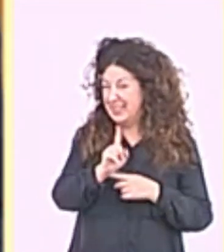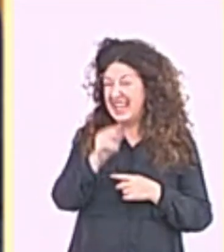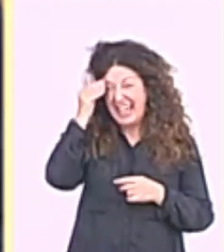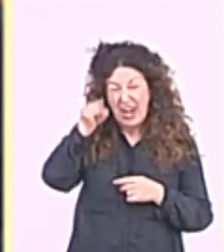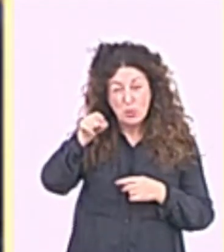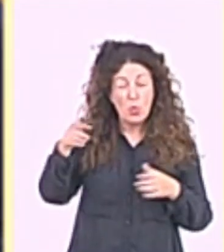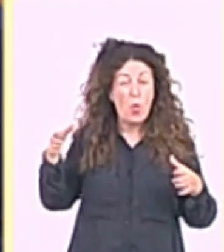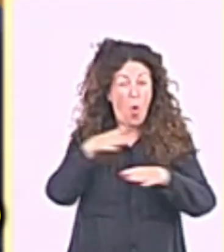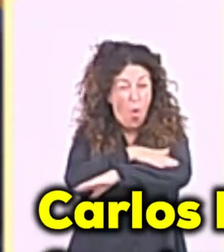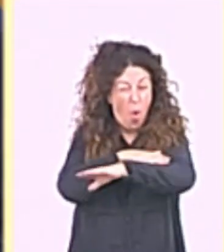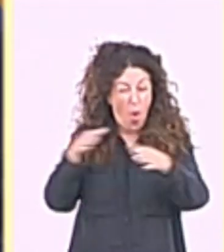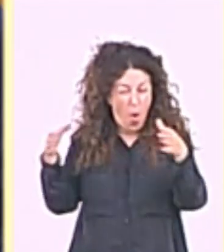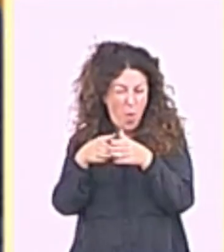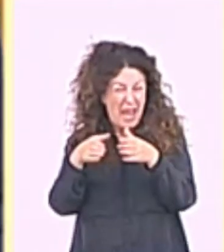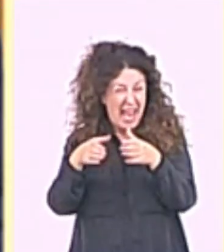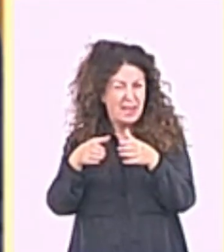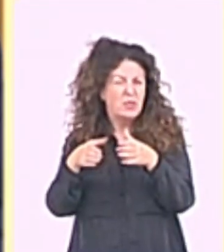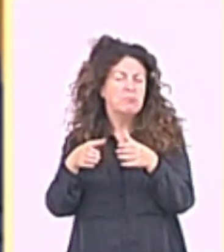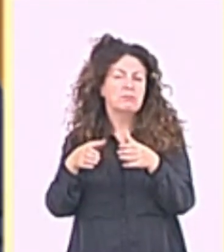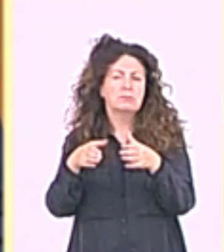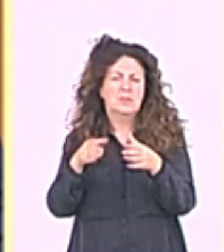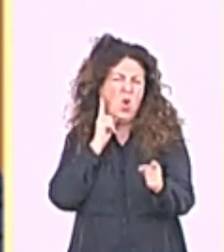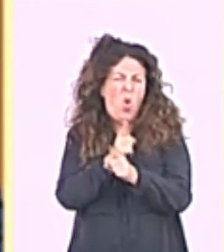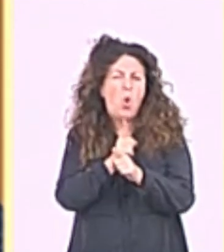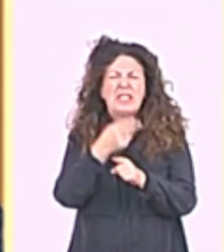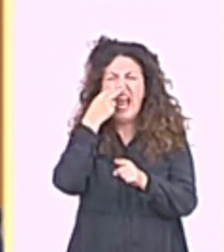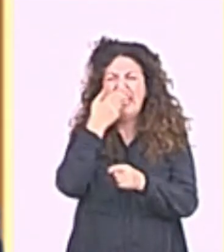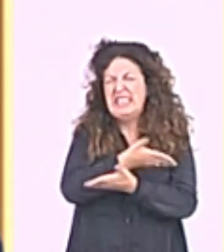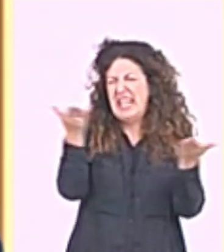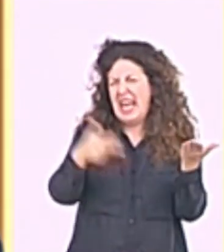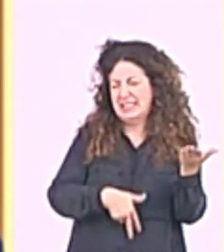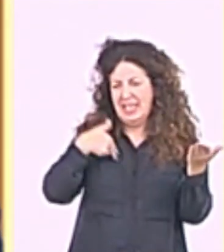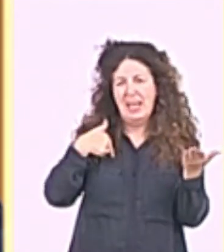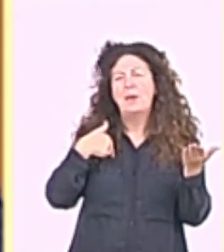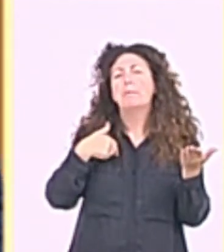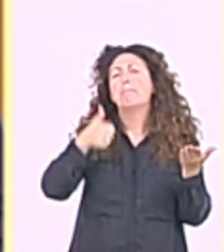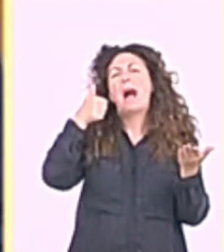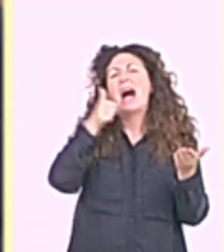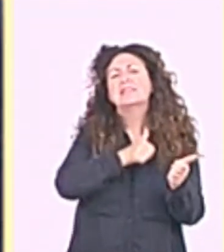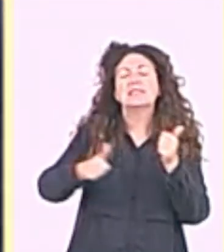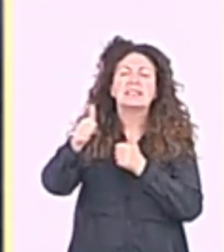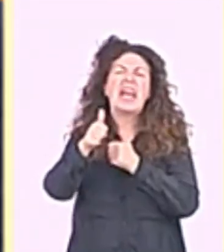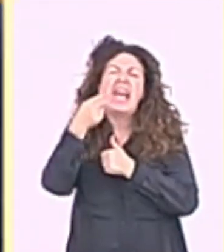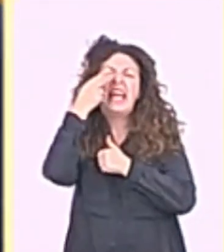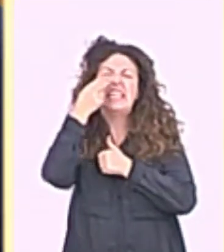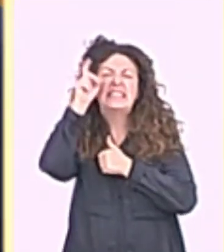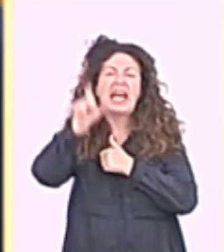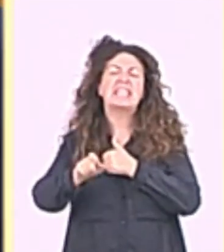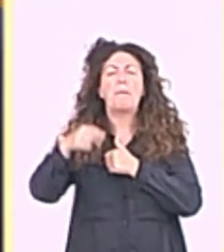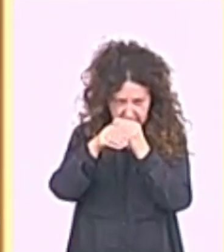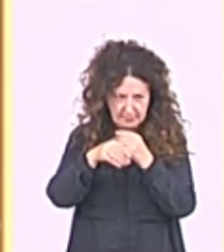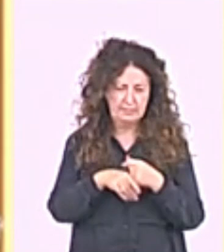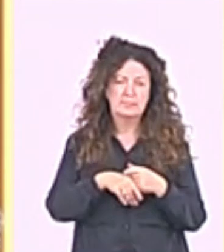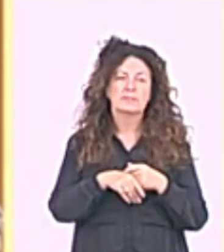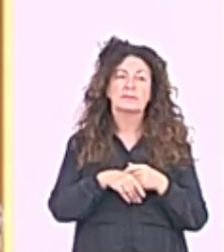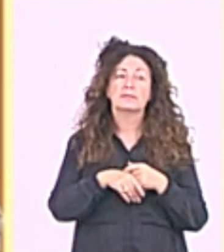pertenece está pisoteando el interés general por el interés del presidente del gobierno en contar un día más en el gobierno.